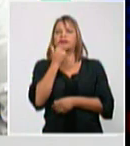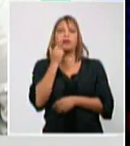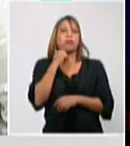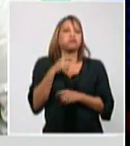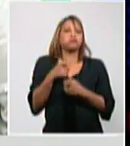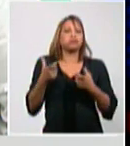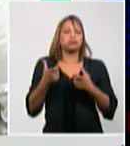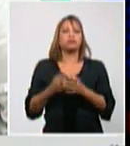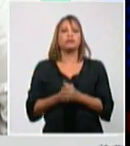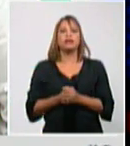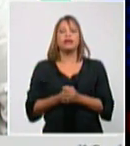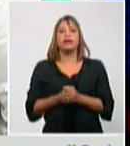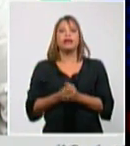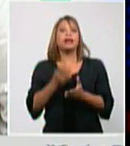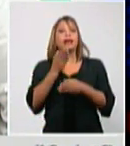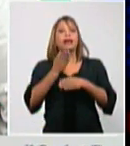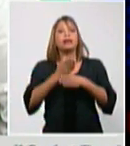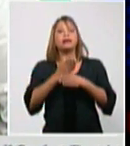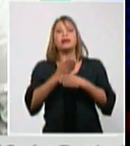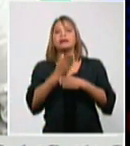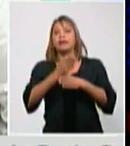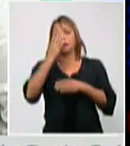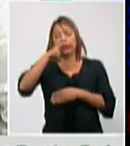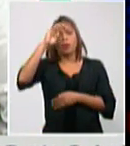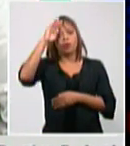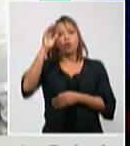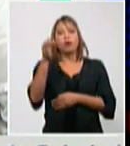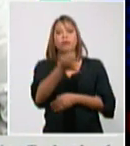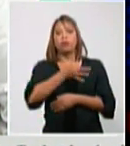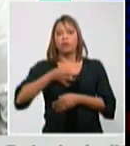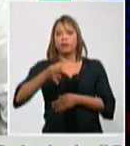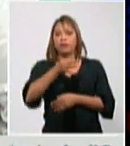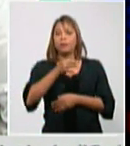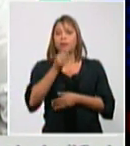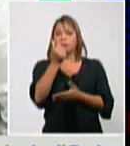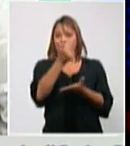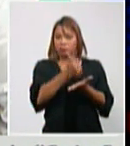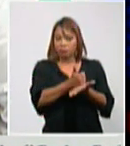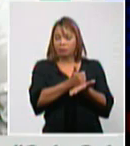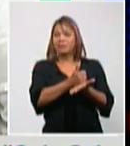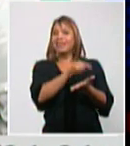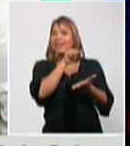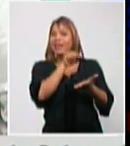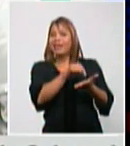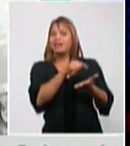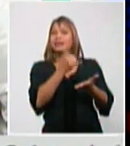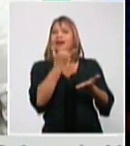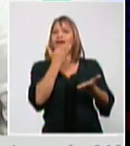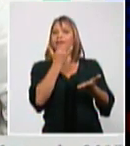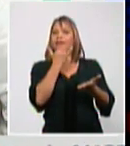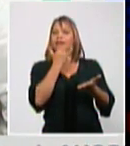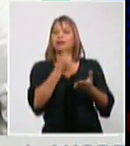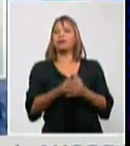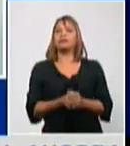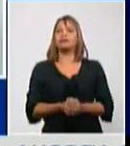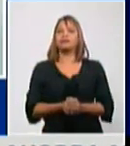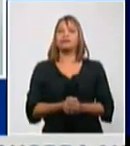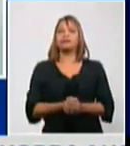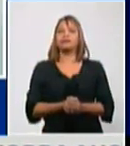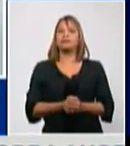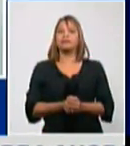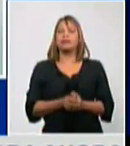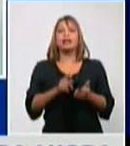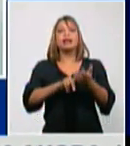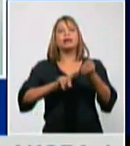provincia de Santiago pues el municipio de Santiago es muy afectado en el caso de la provincia de